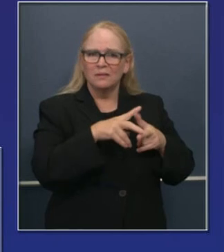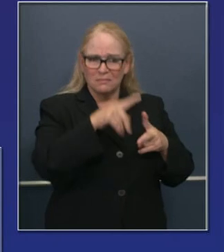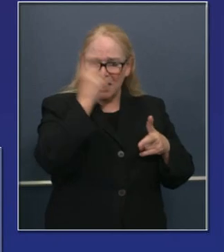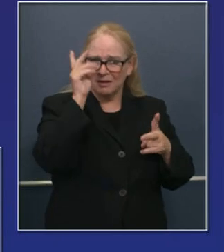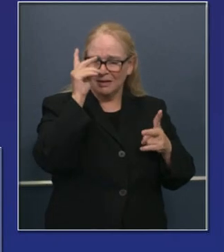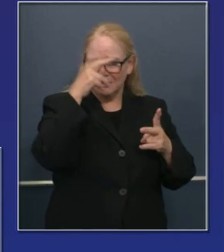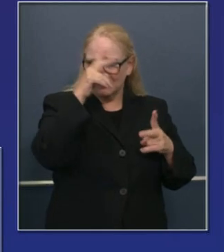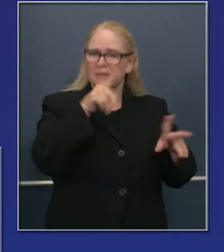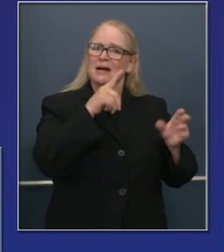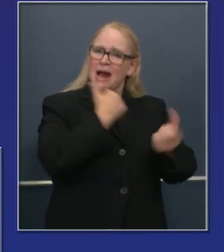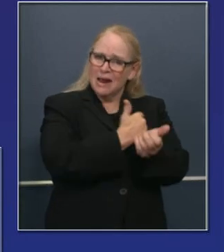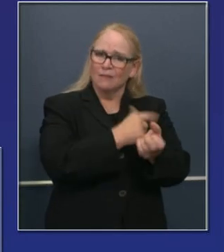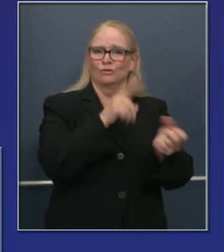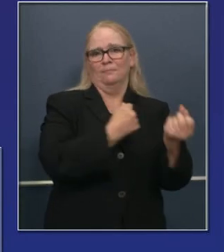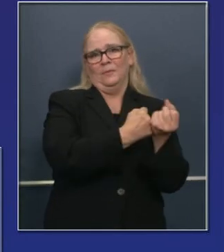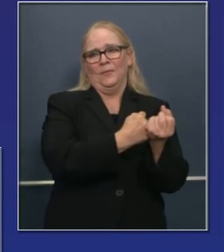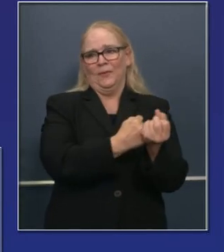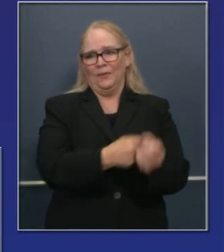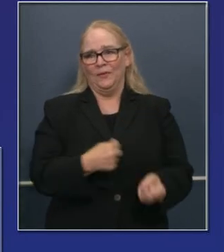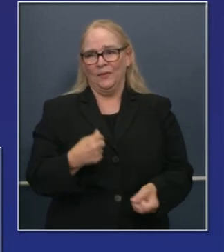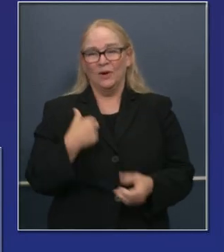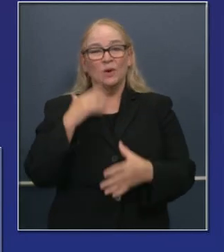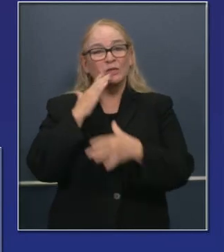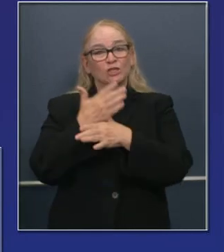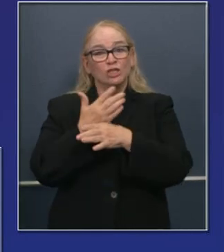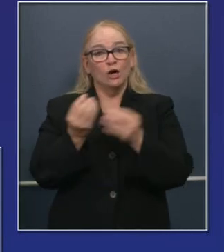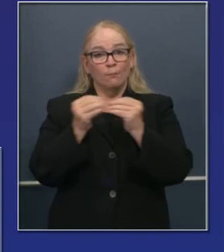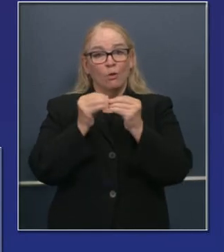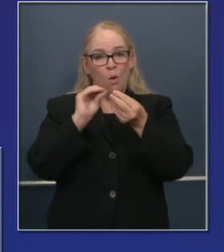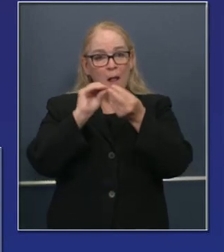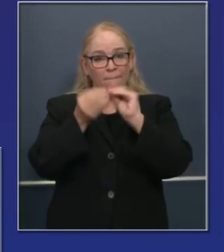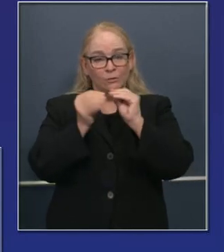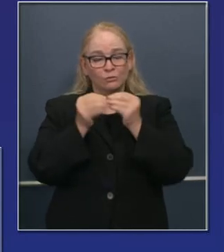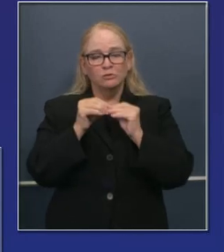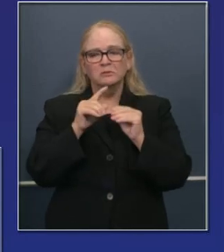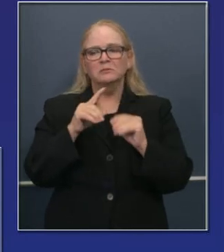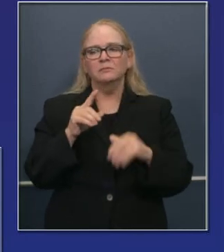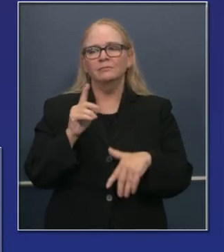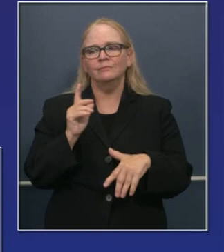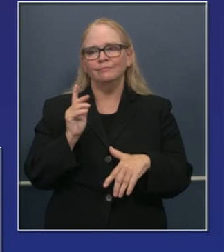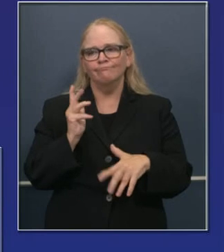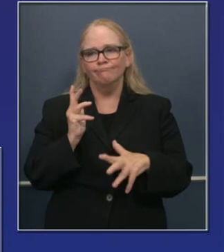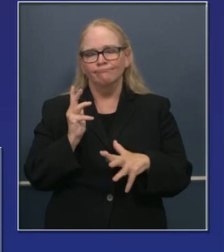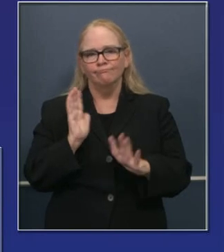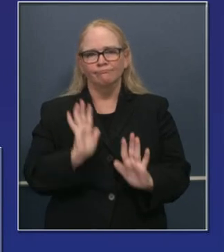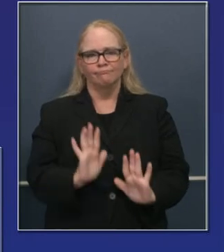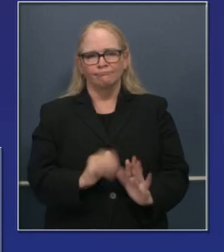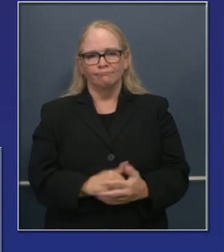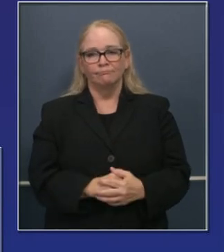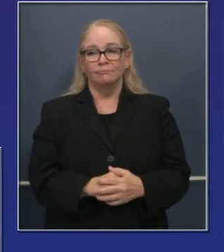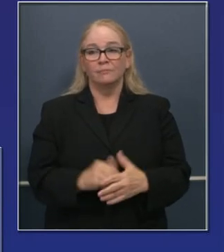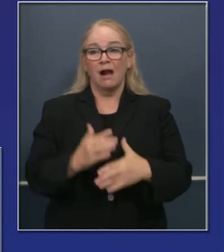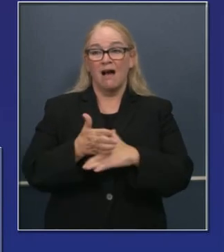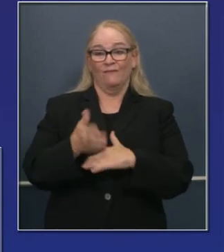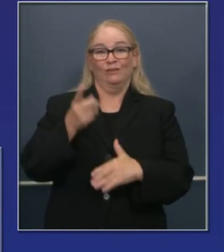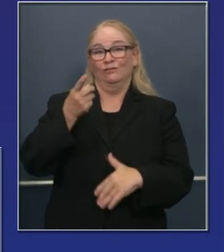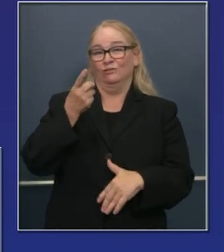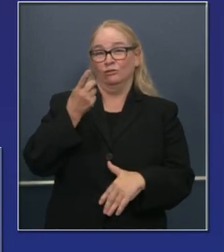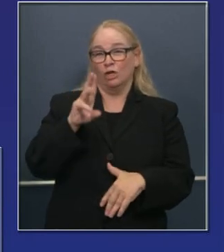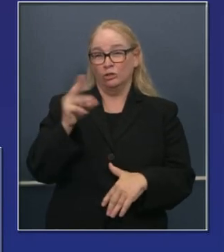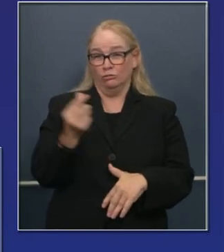hablando de las nuevas cifras que surgieron hoy, pero consideren simplemente las cifras que compartiré con ustedes en un